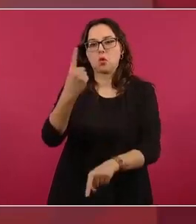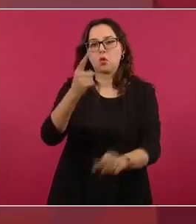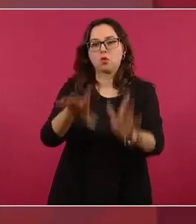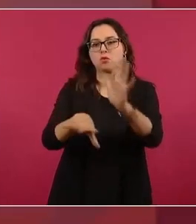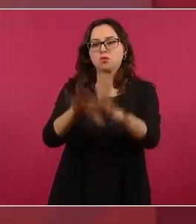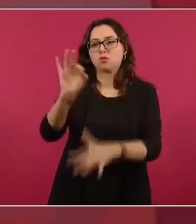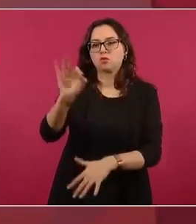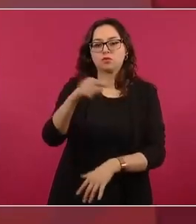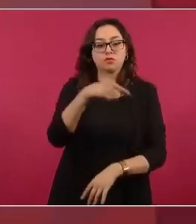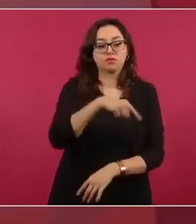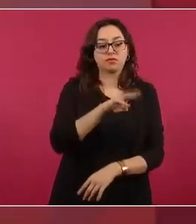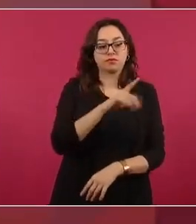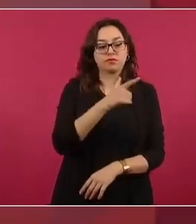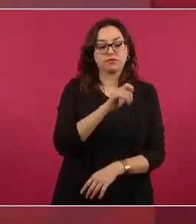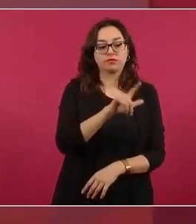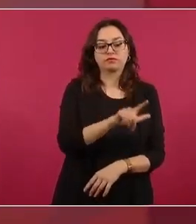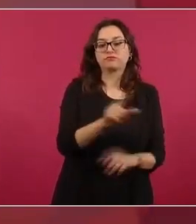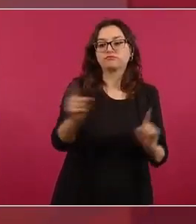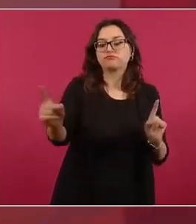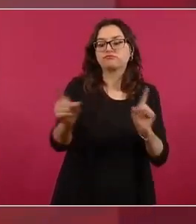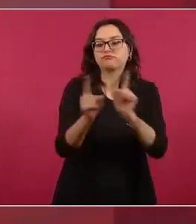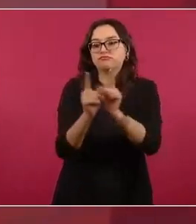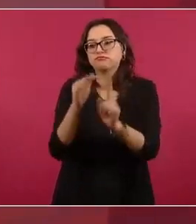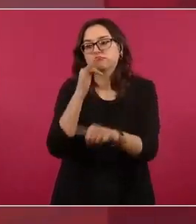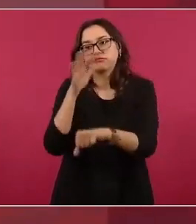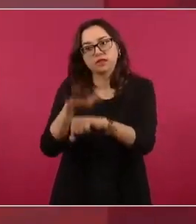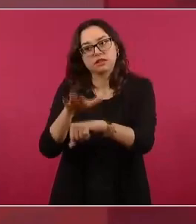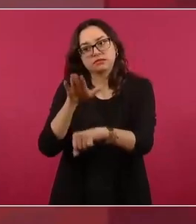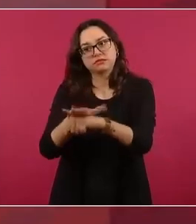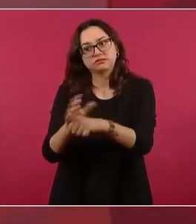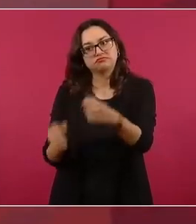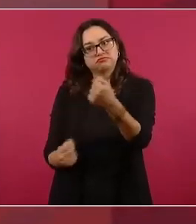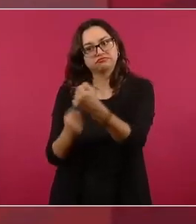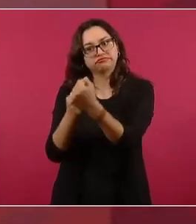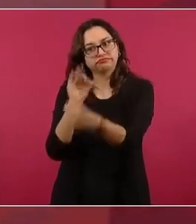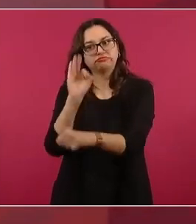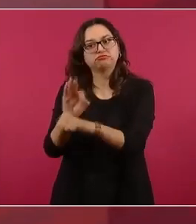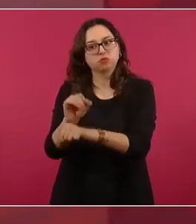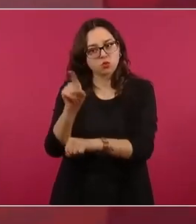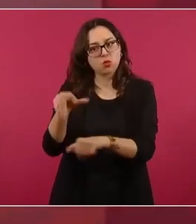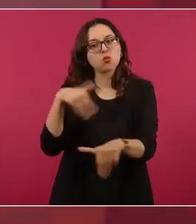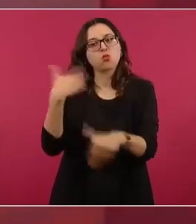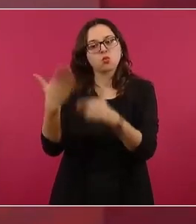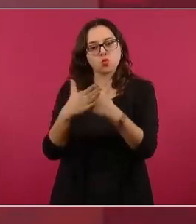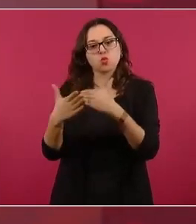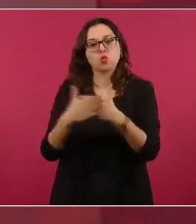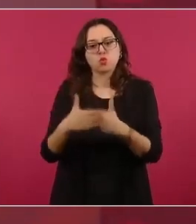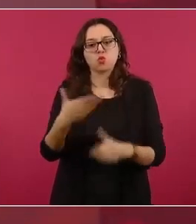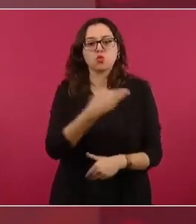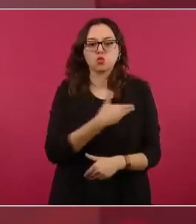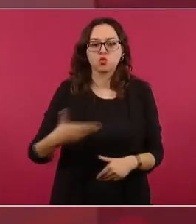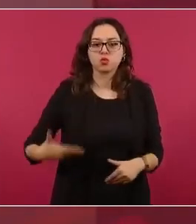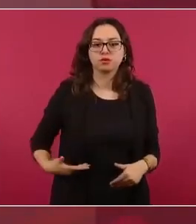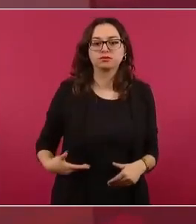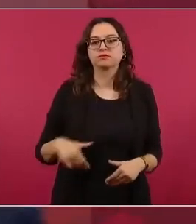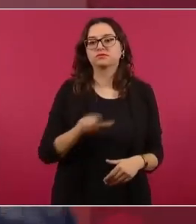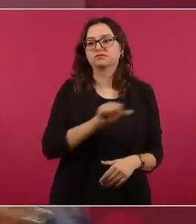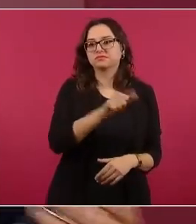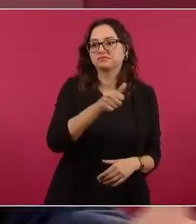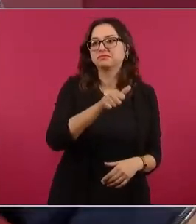y ya le daba el respaldo y luego la CTE, la CNC y luego la CNOP